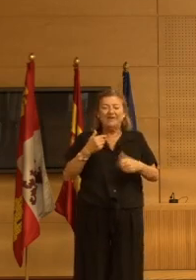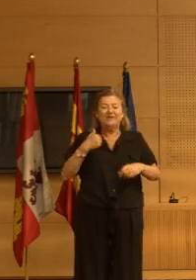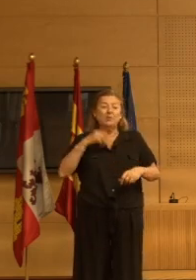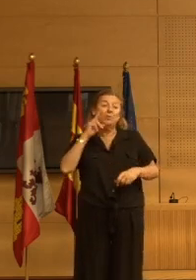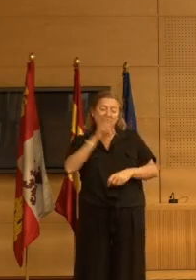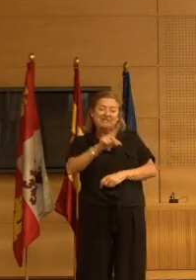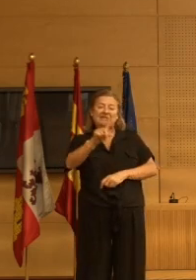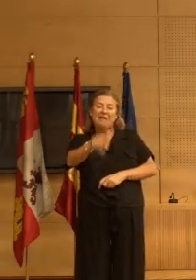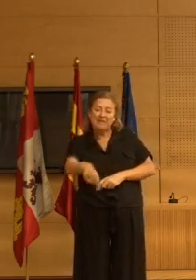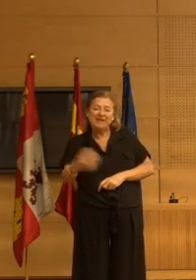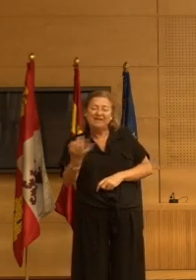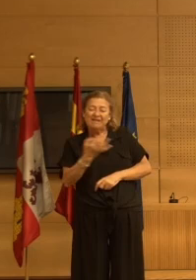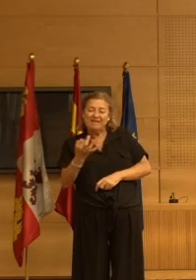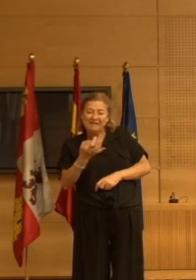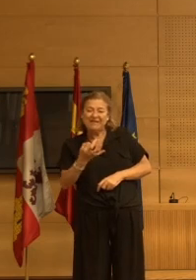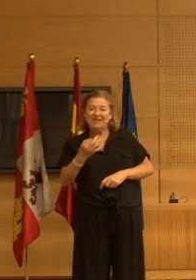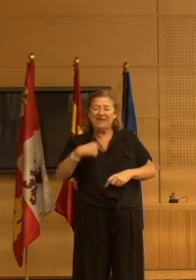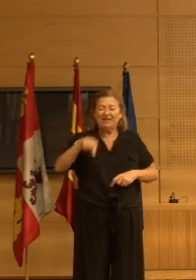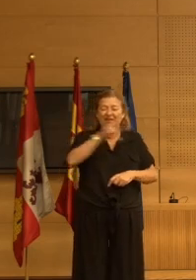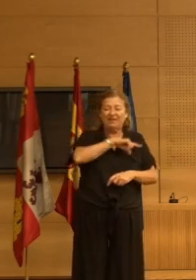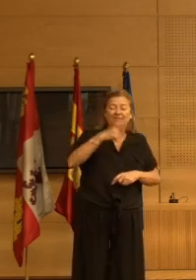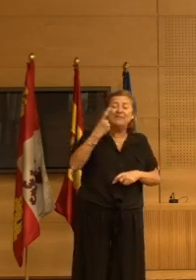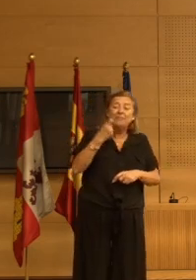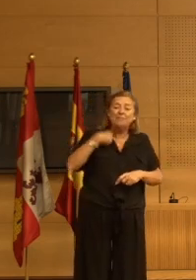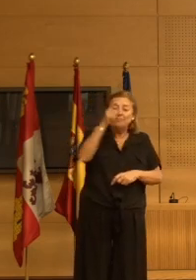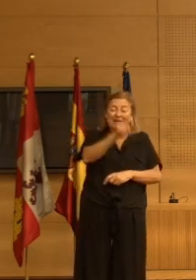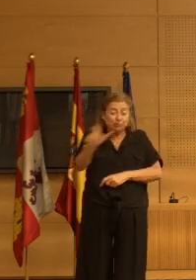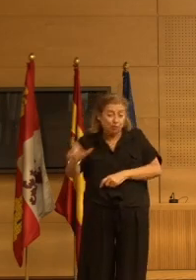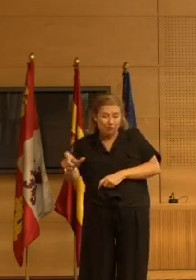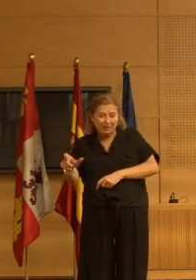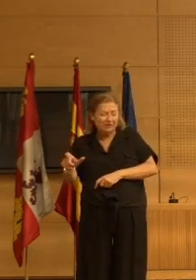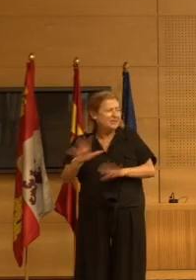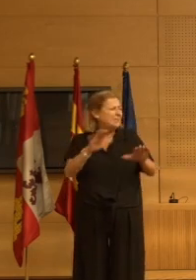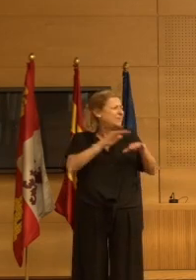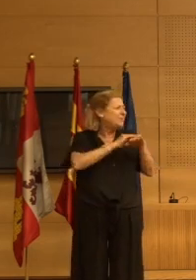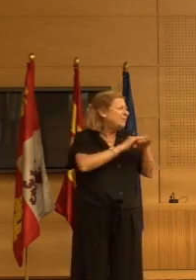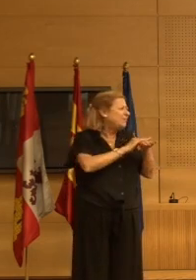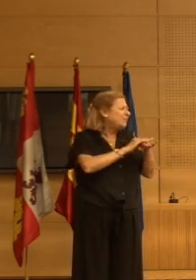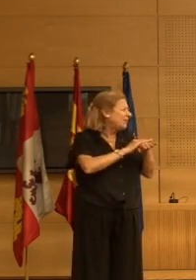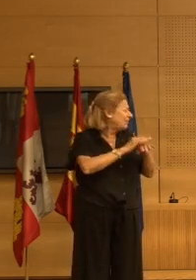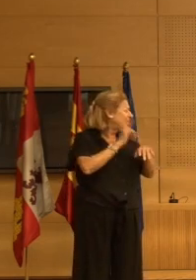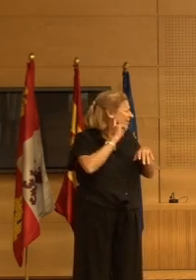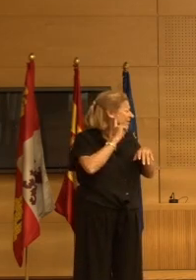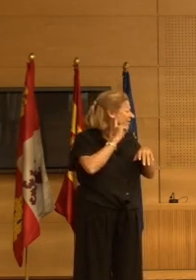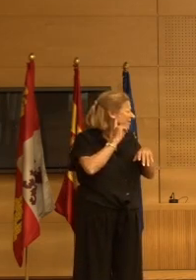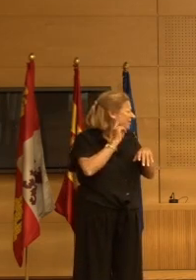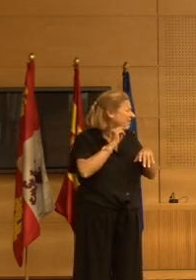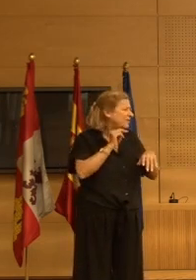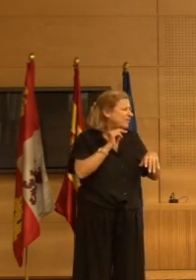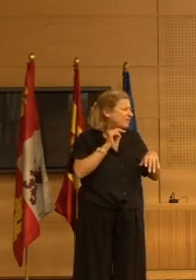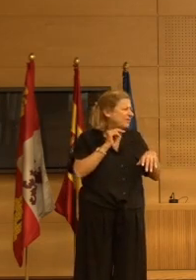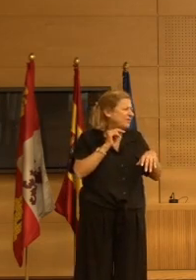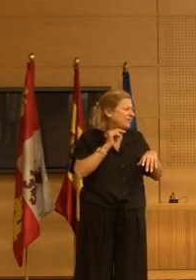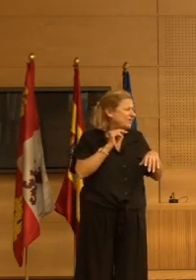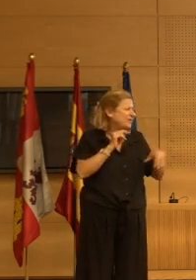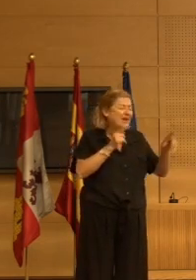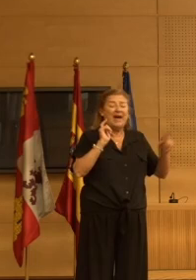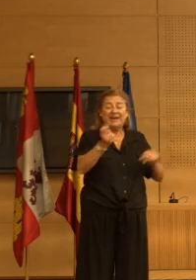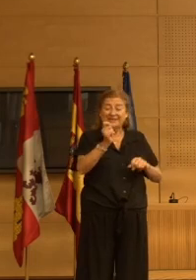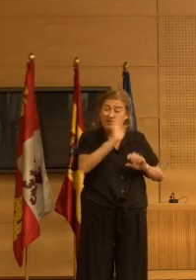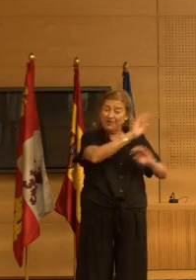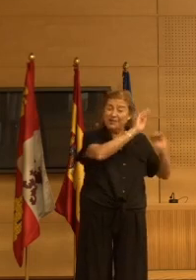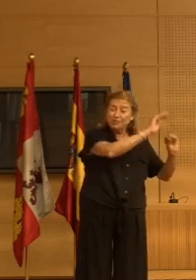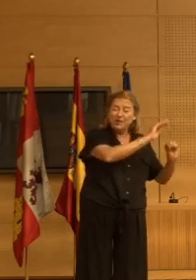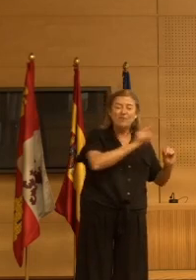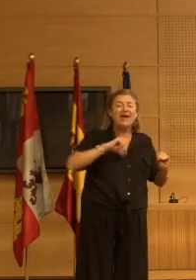viendo también que nos llegaban personas y perdón un momentito la residencia Virgen de la Vega es una residencia chiquitita